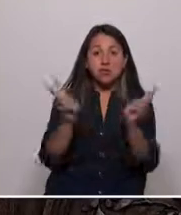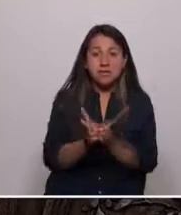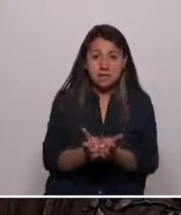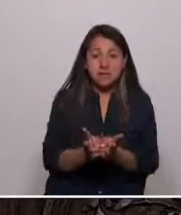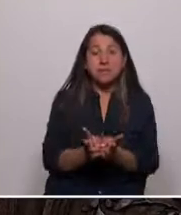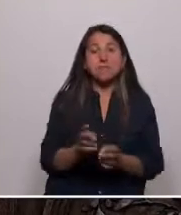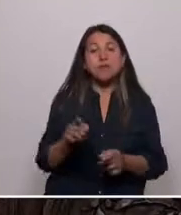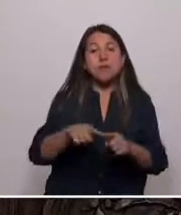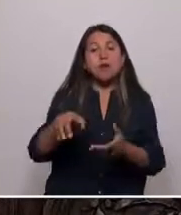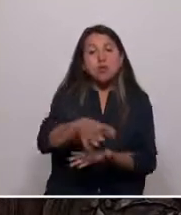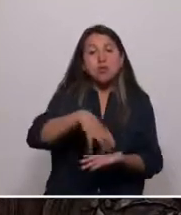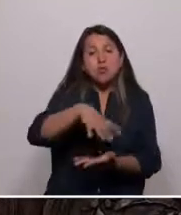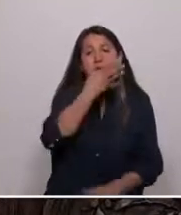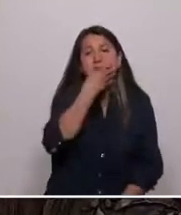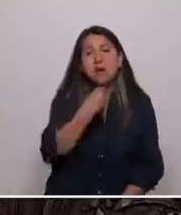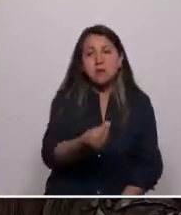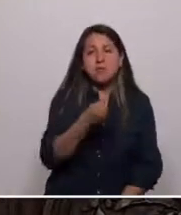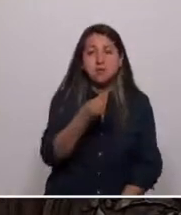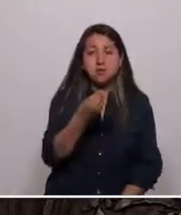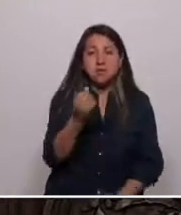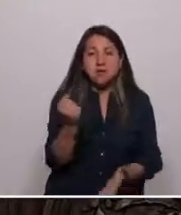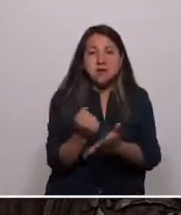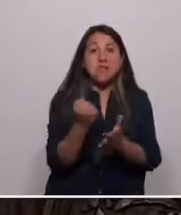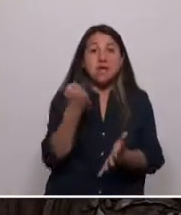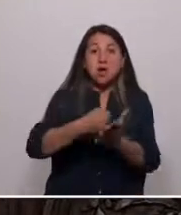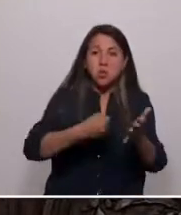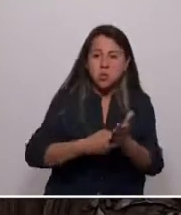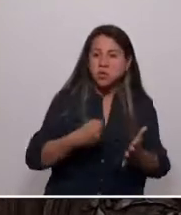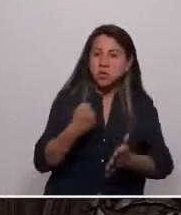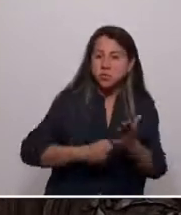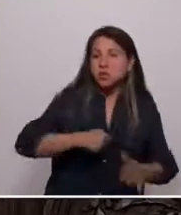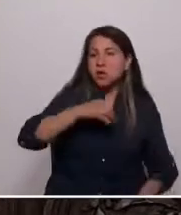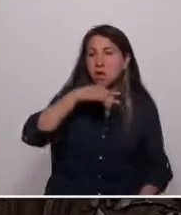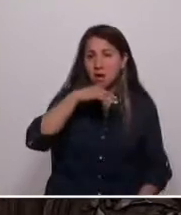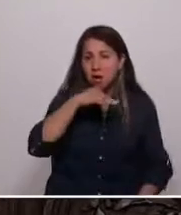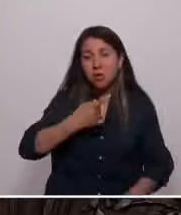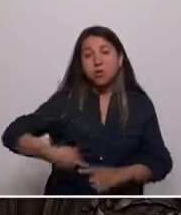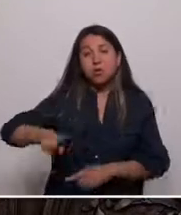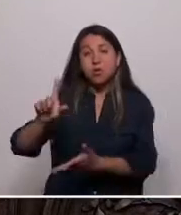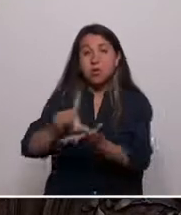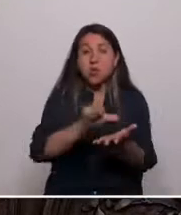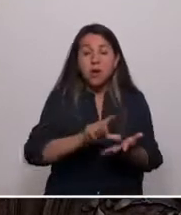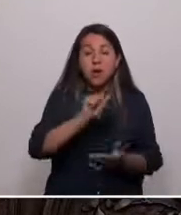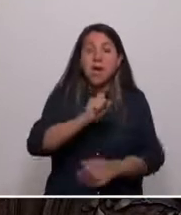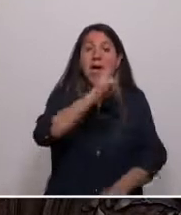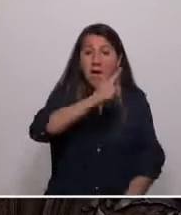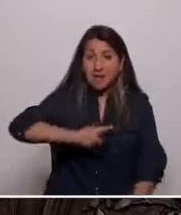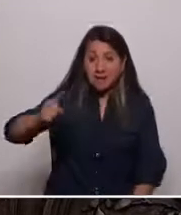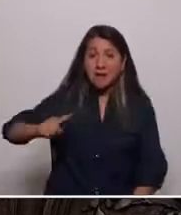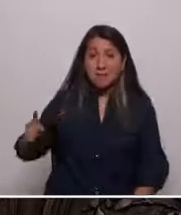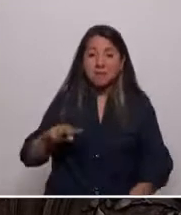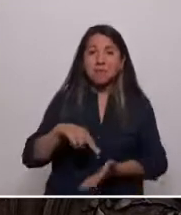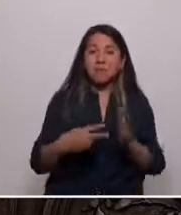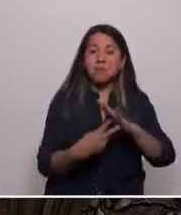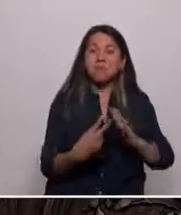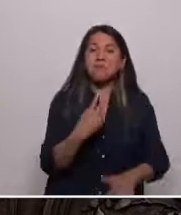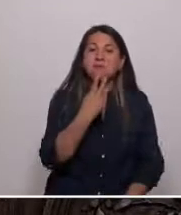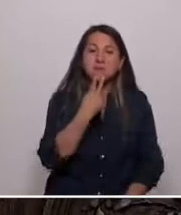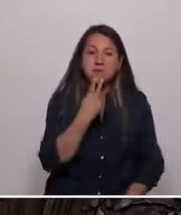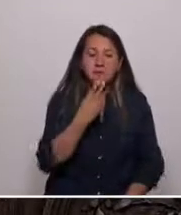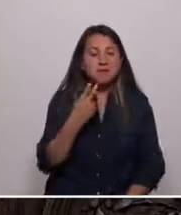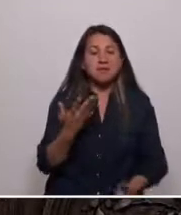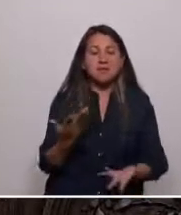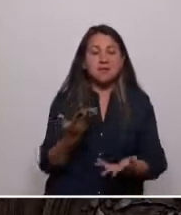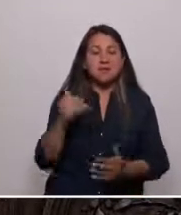una comuna hermosa, marcada por la lucha por el agua y otro de los tantos lugares de Atacama donde existe una crisis de vivienda que hace que día a día